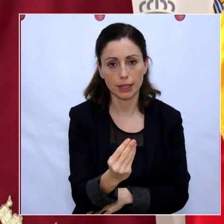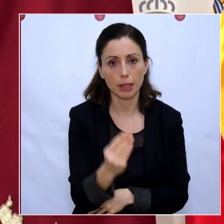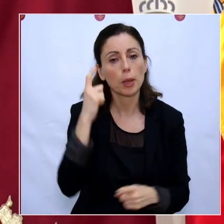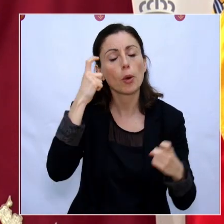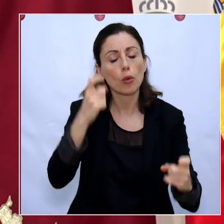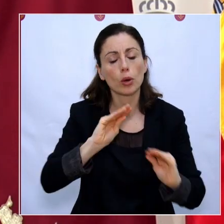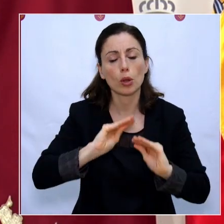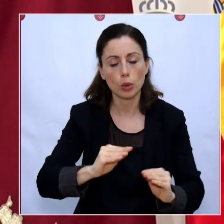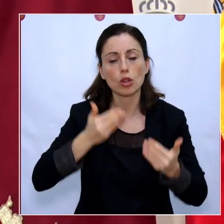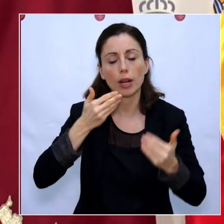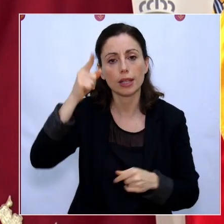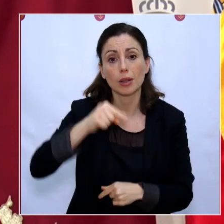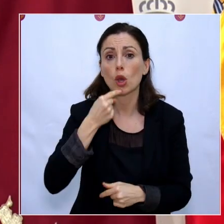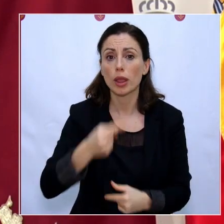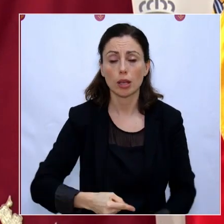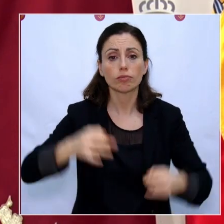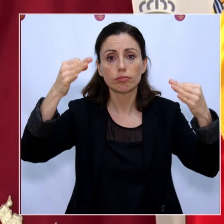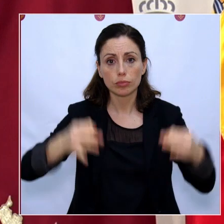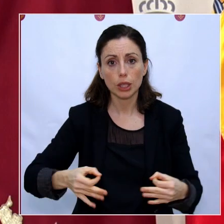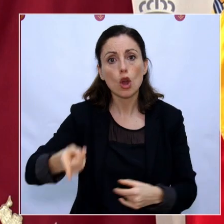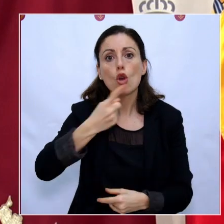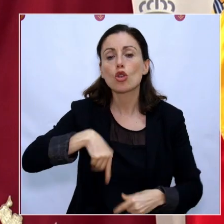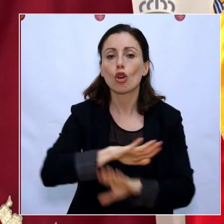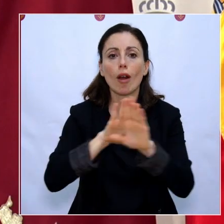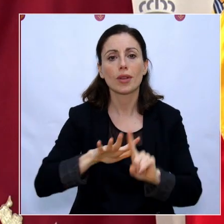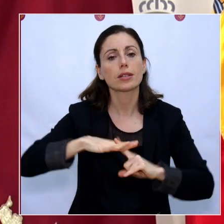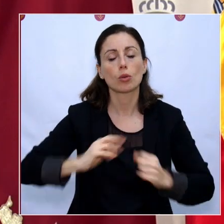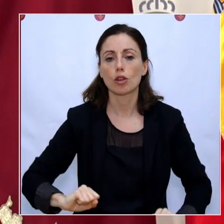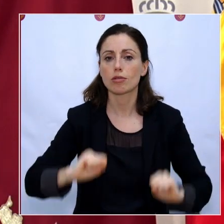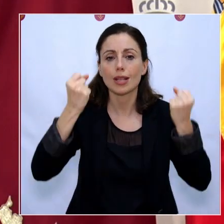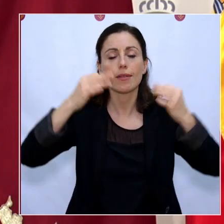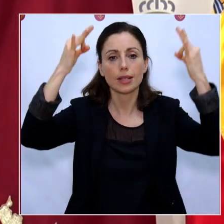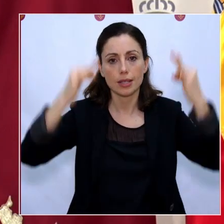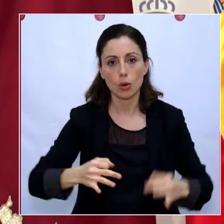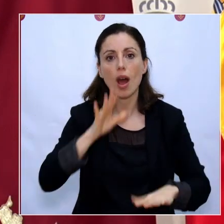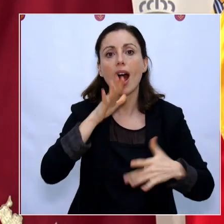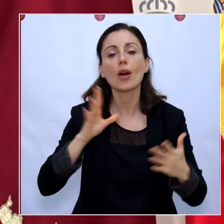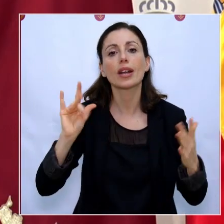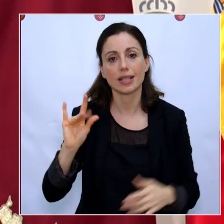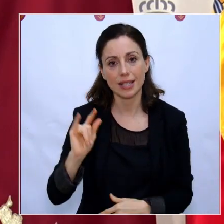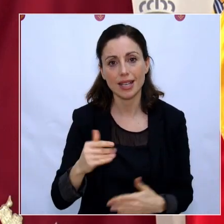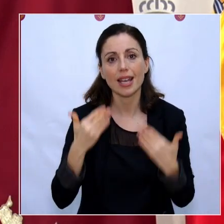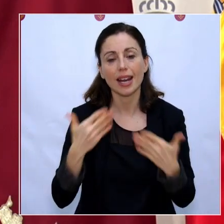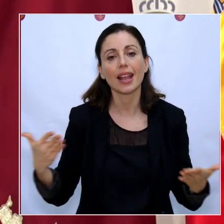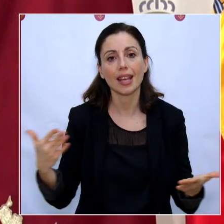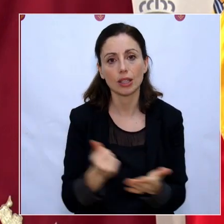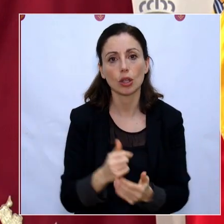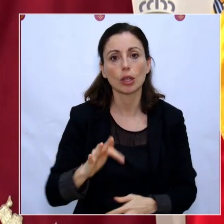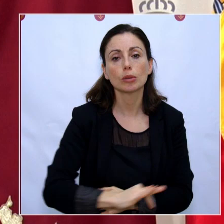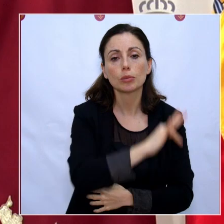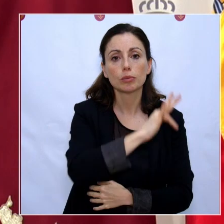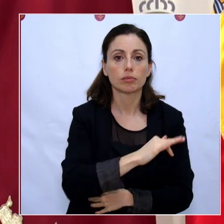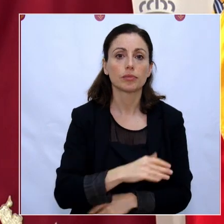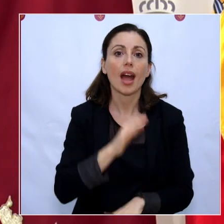esfuerzo. Os aseguro que vamos a salir de esta. Y ahora sí, muchas gracias a todos y paso a